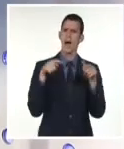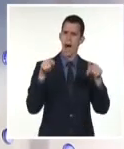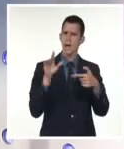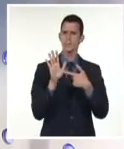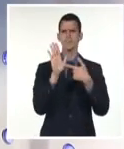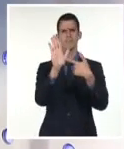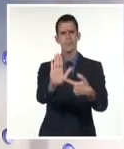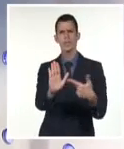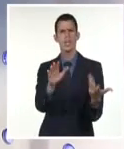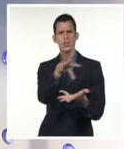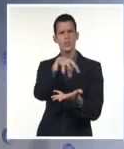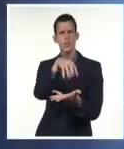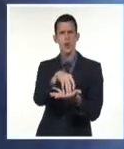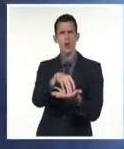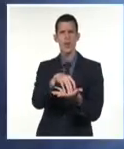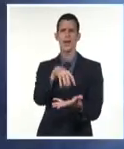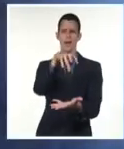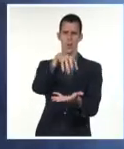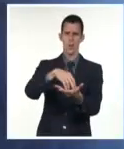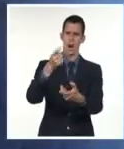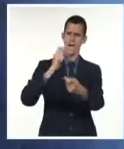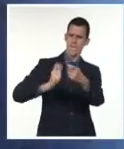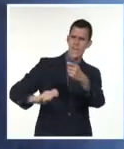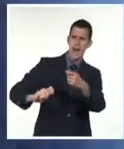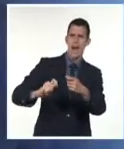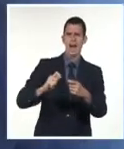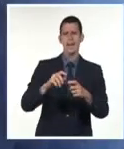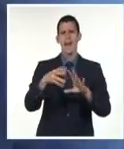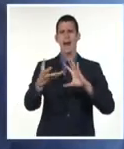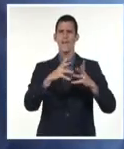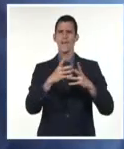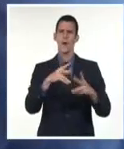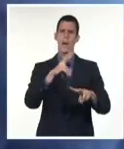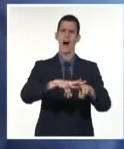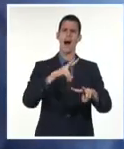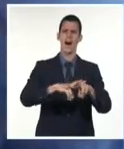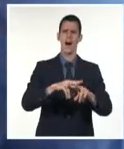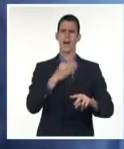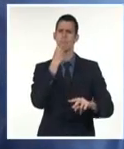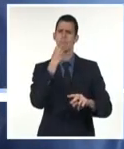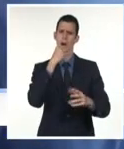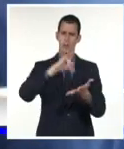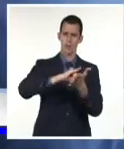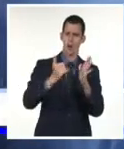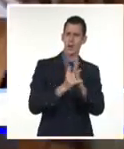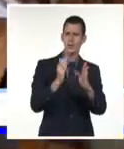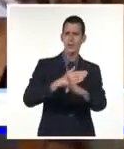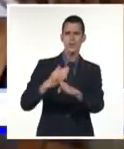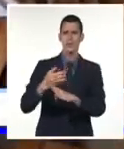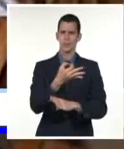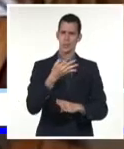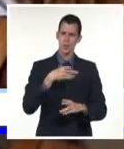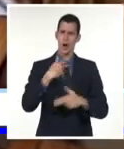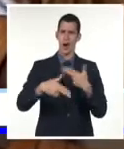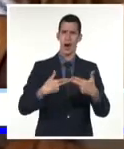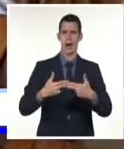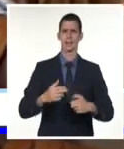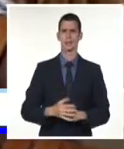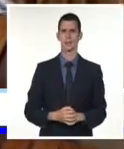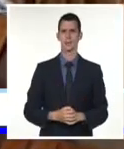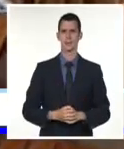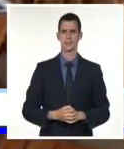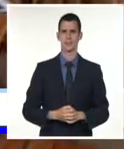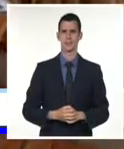que se inauguró hoy en Expo Cuba. El Fondo Cubano de Bienes Culturales, Artex, Laegren y Génesis Galerías de Arte, exhiben una